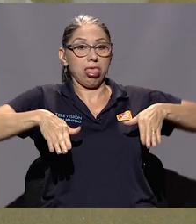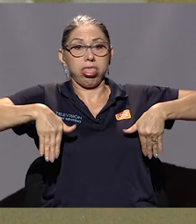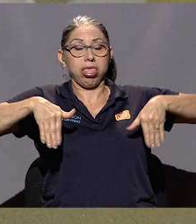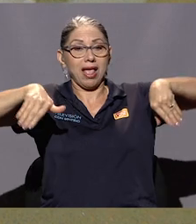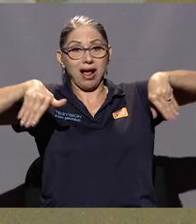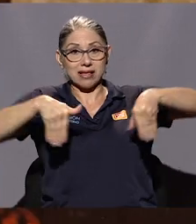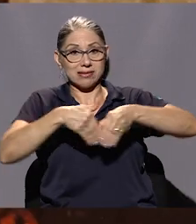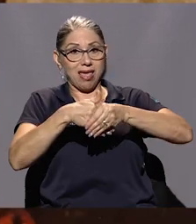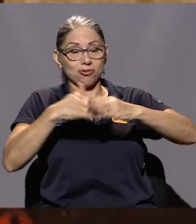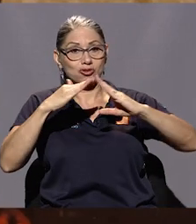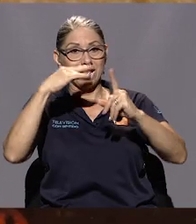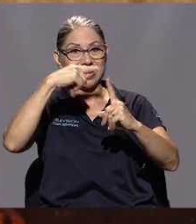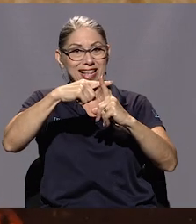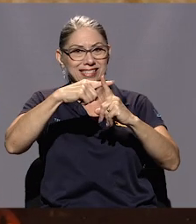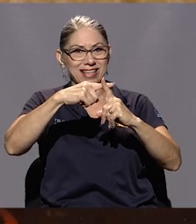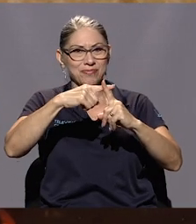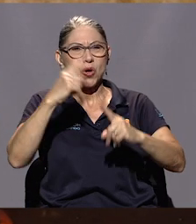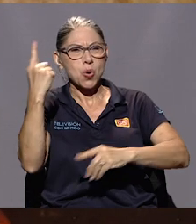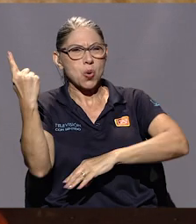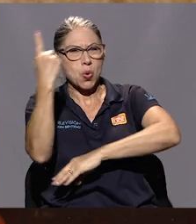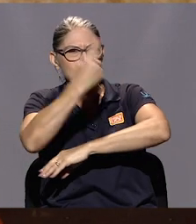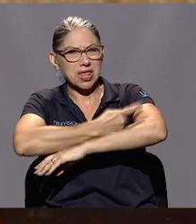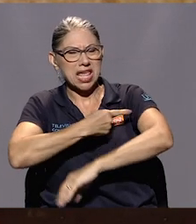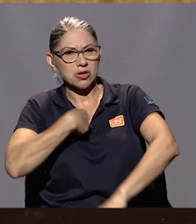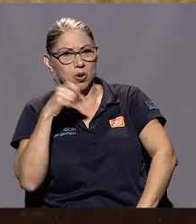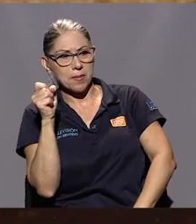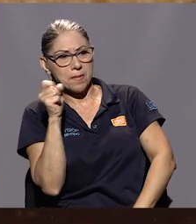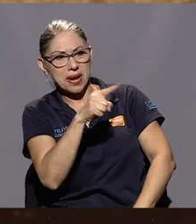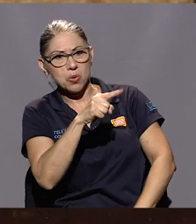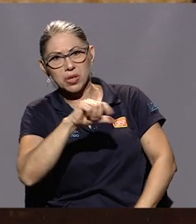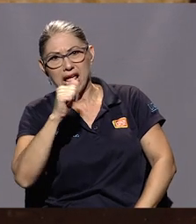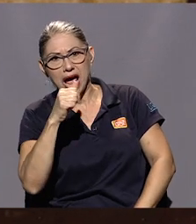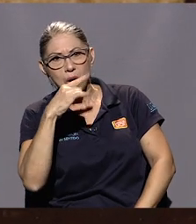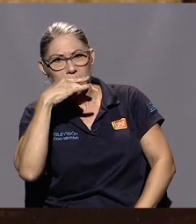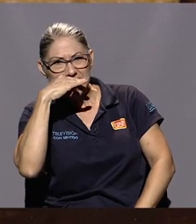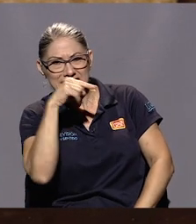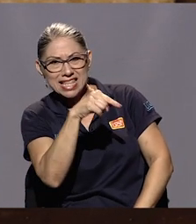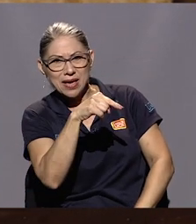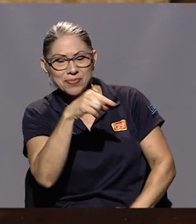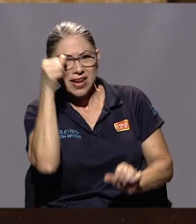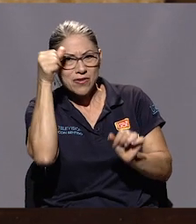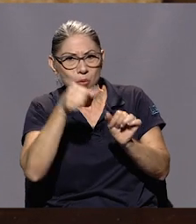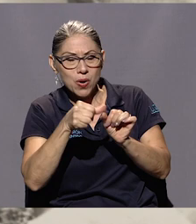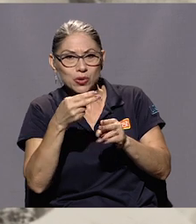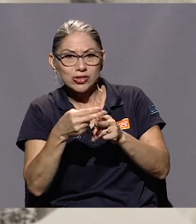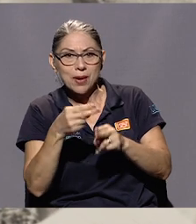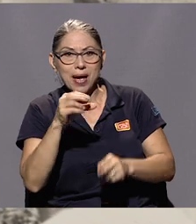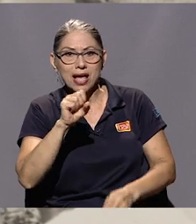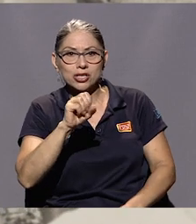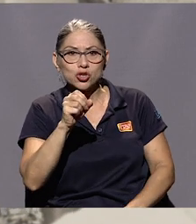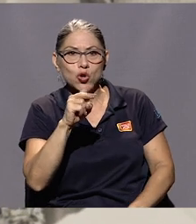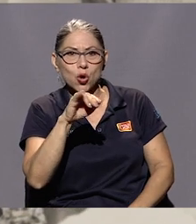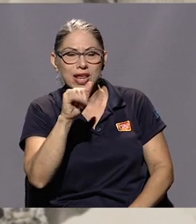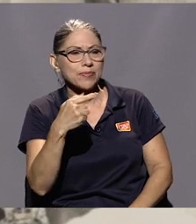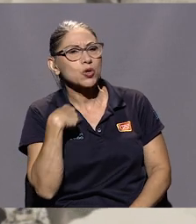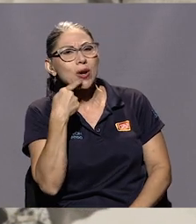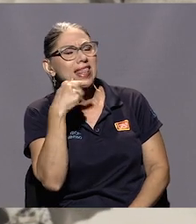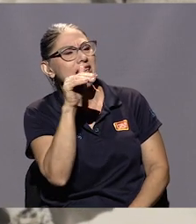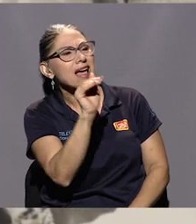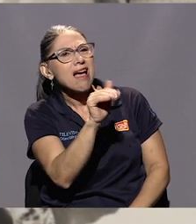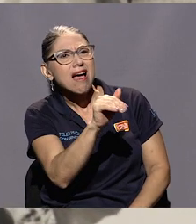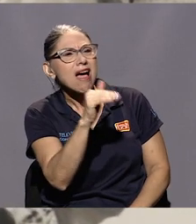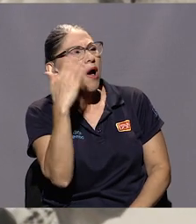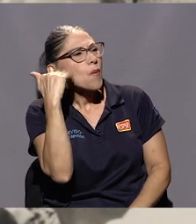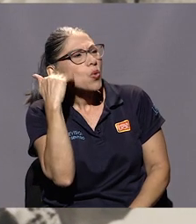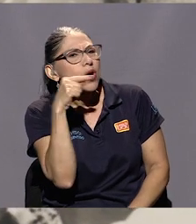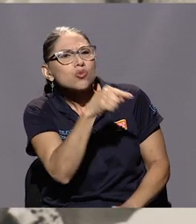iglesia y algún día le pregunté a una abuela que vive en la esquina, que recuerdo que se llama Sonia, y